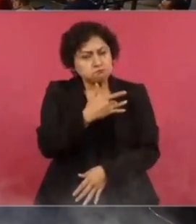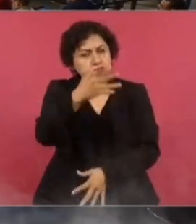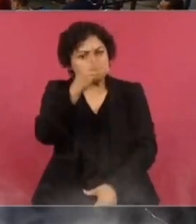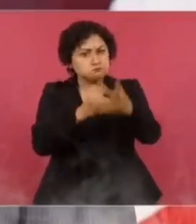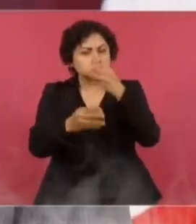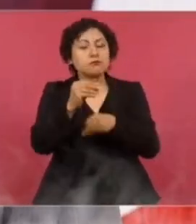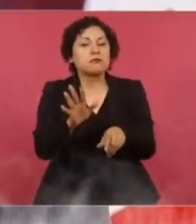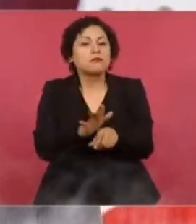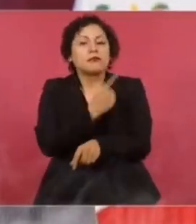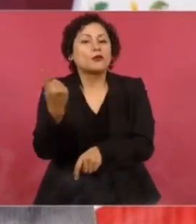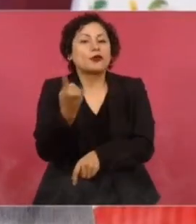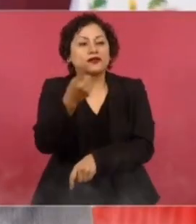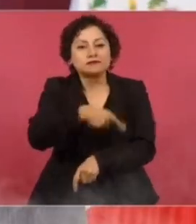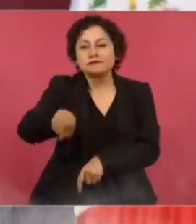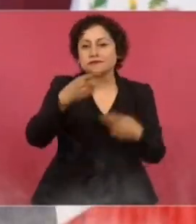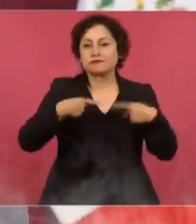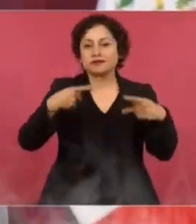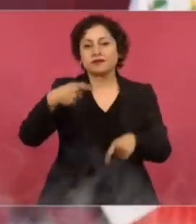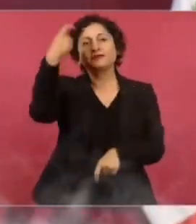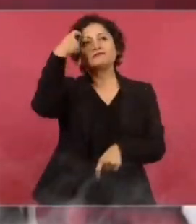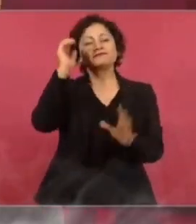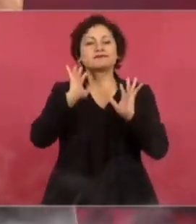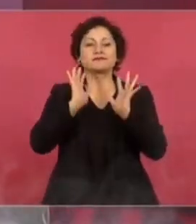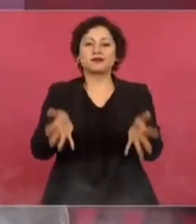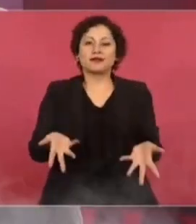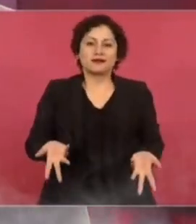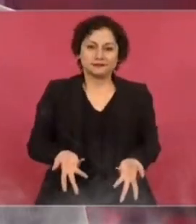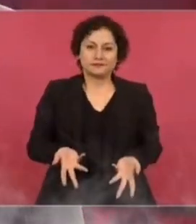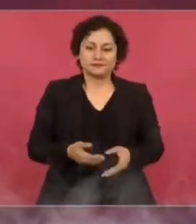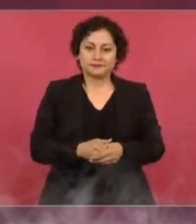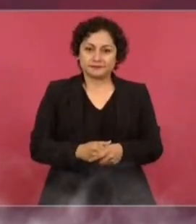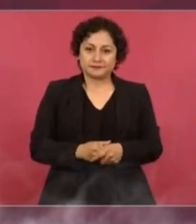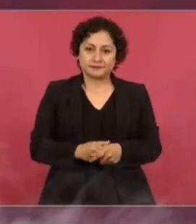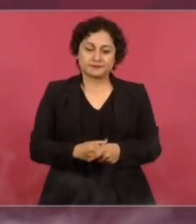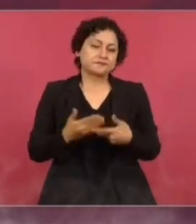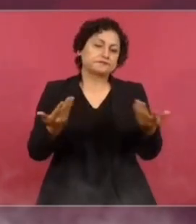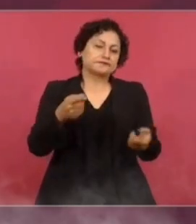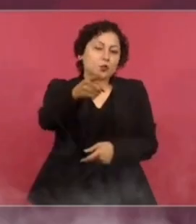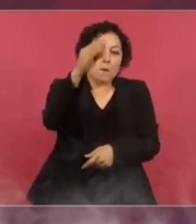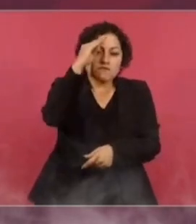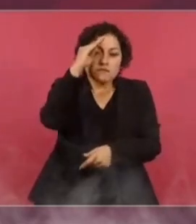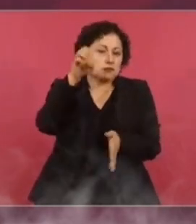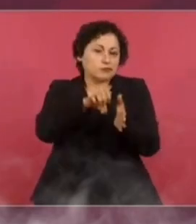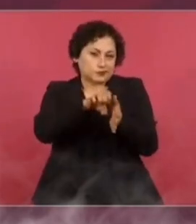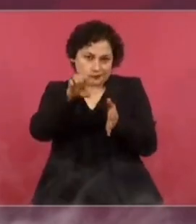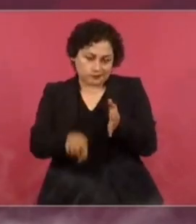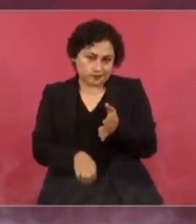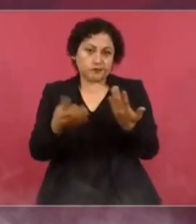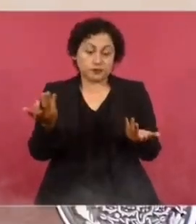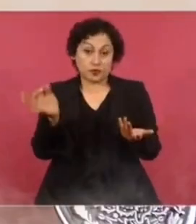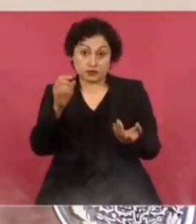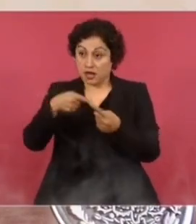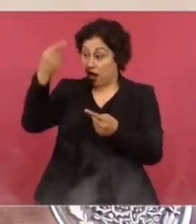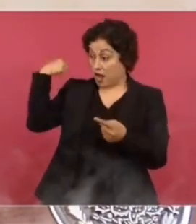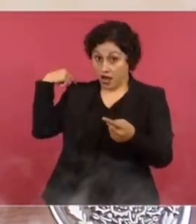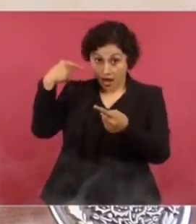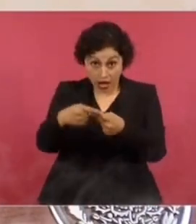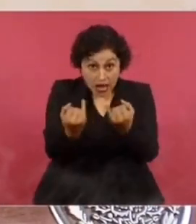muy consciente. Si no fuese así, ya nosotros no estaríamos aquí.